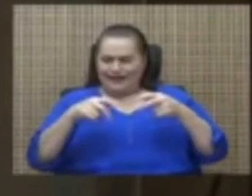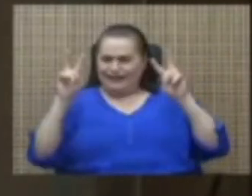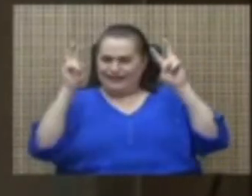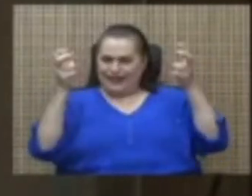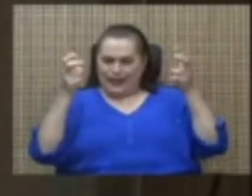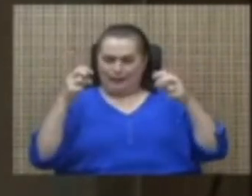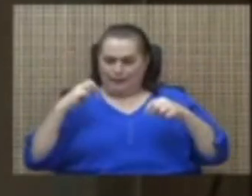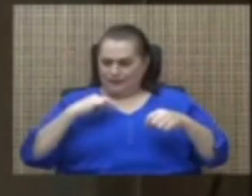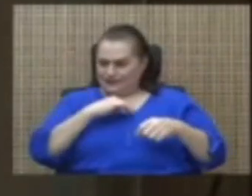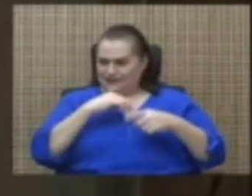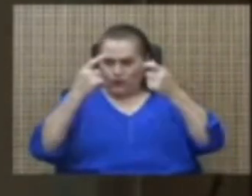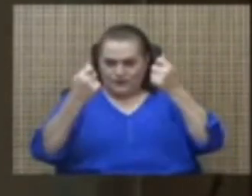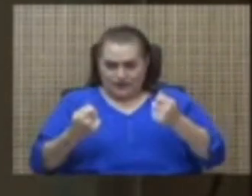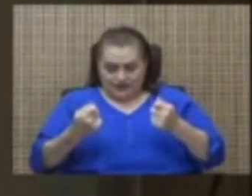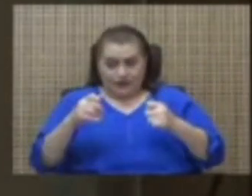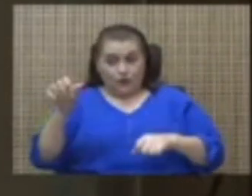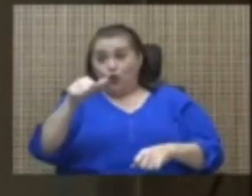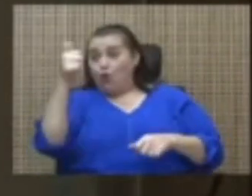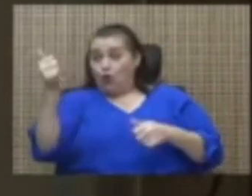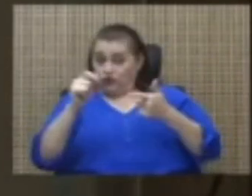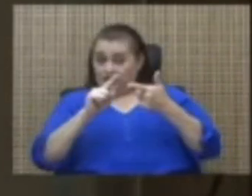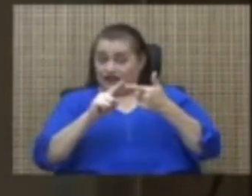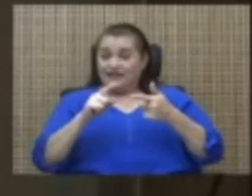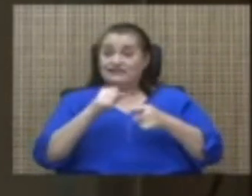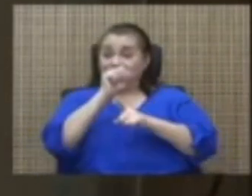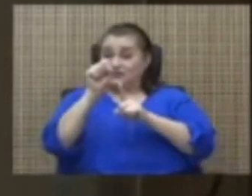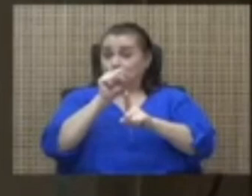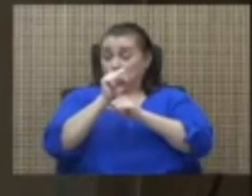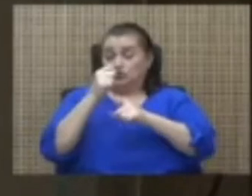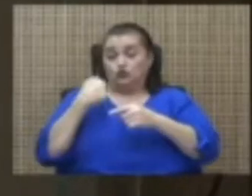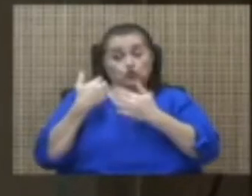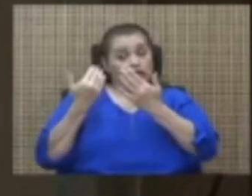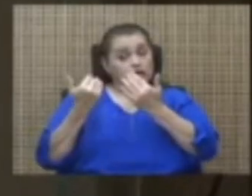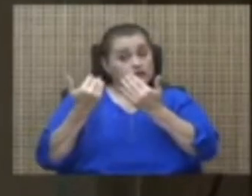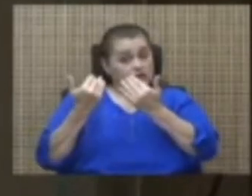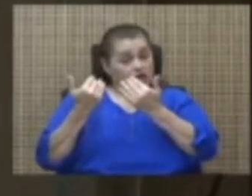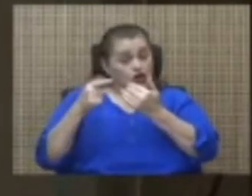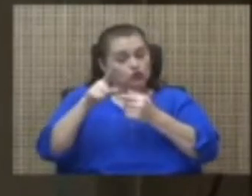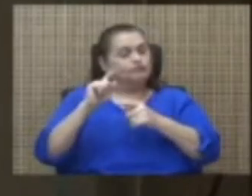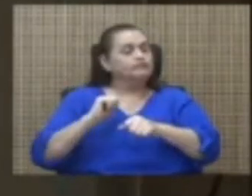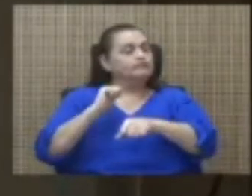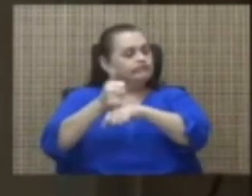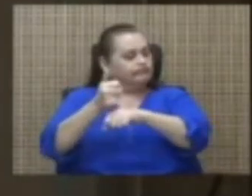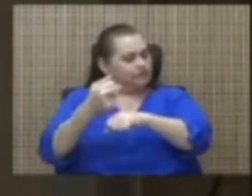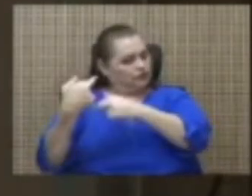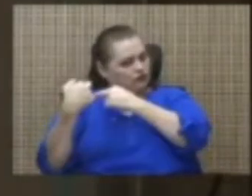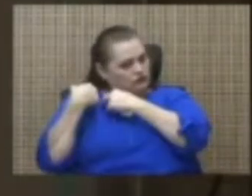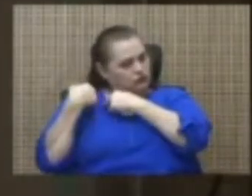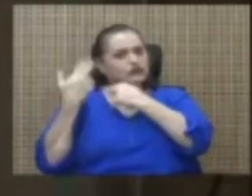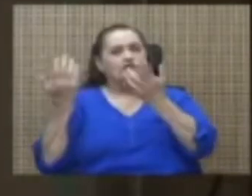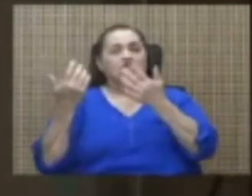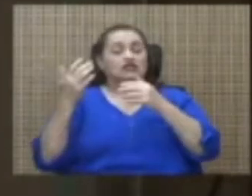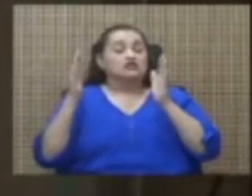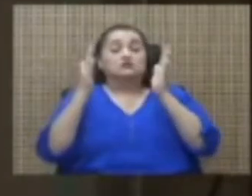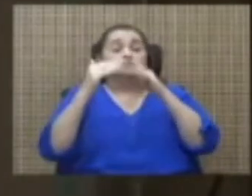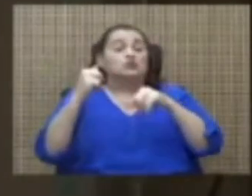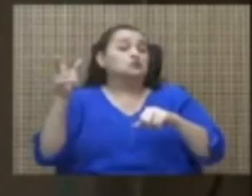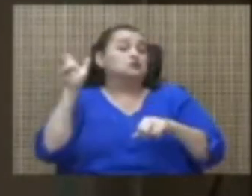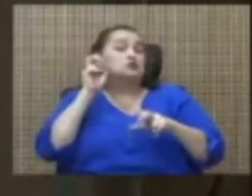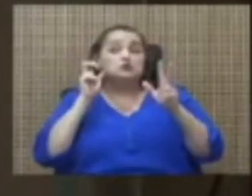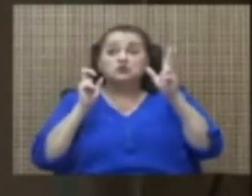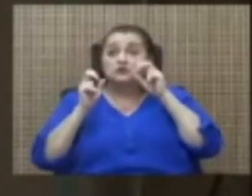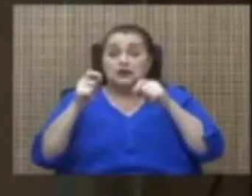Otra situación es que espero que se sienten las responsabilidades del caso. Todavía no hemos escuchado ninguno de